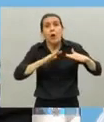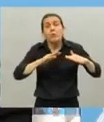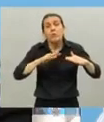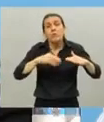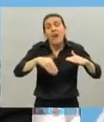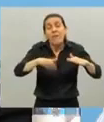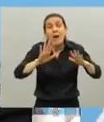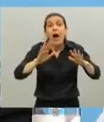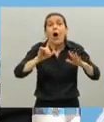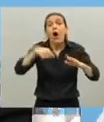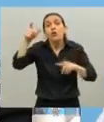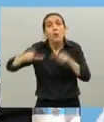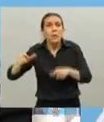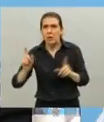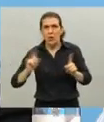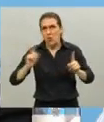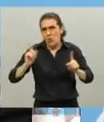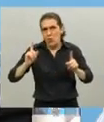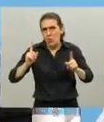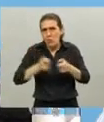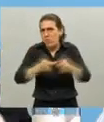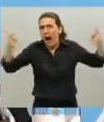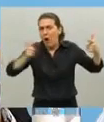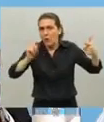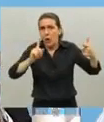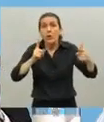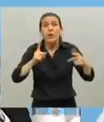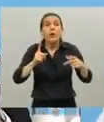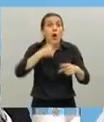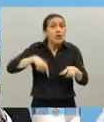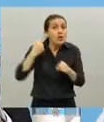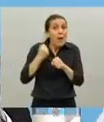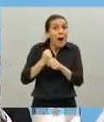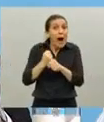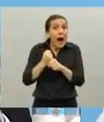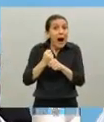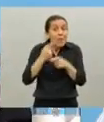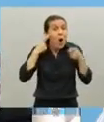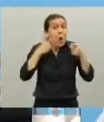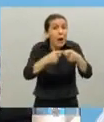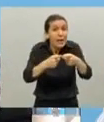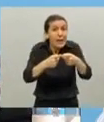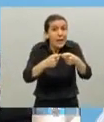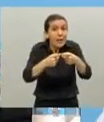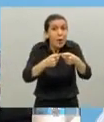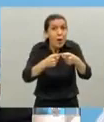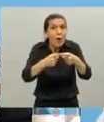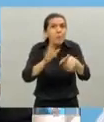nosotros tenemos que seguir actuando es actuando para que el pico nunca llegue y para